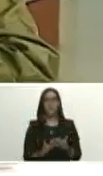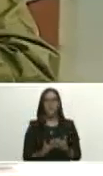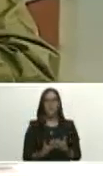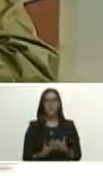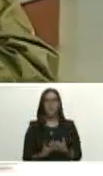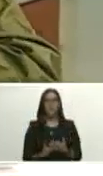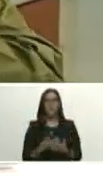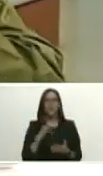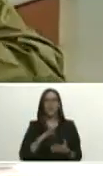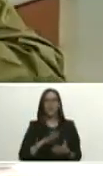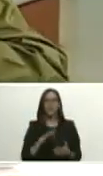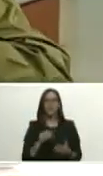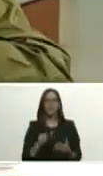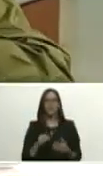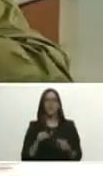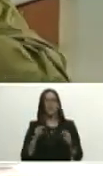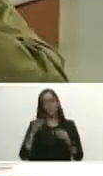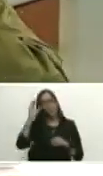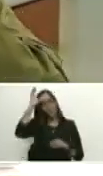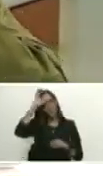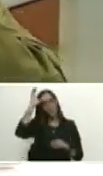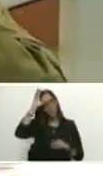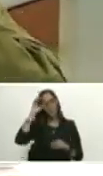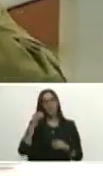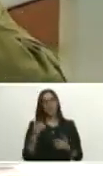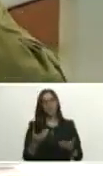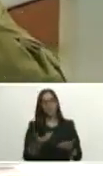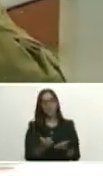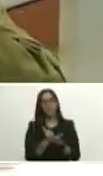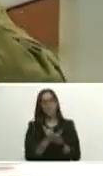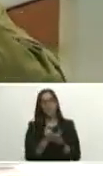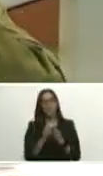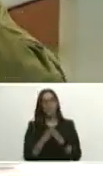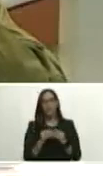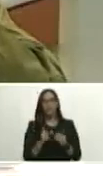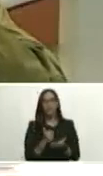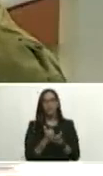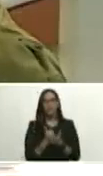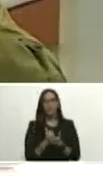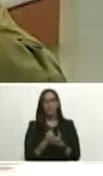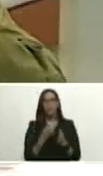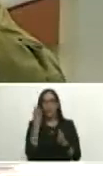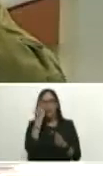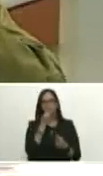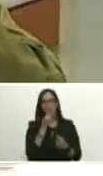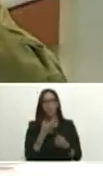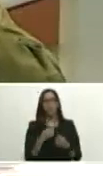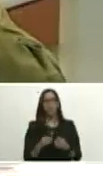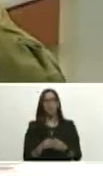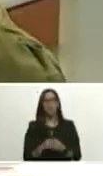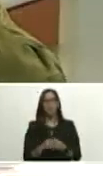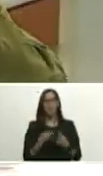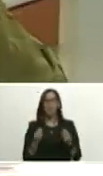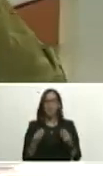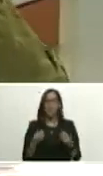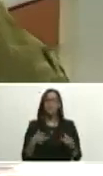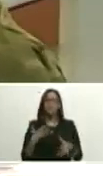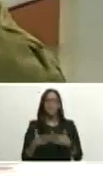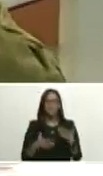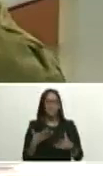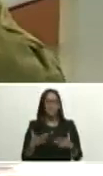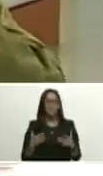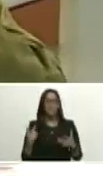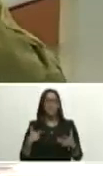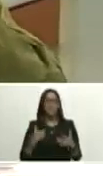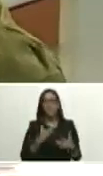estar en conocimiento de que le está llegando todos estos beneficios esta política pública muy hermosa por cierto muy sensible y tiene una gran